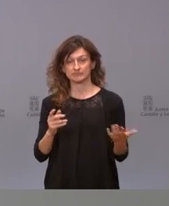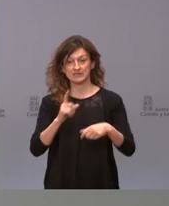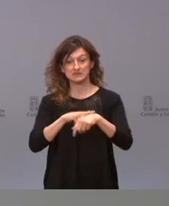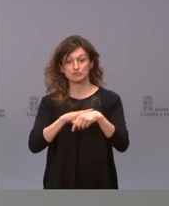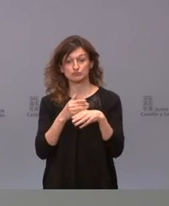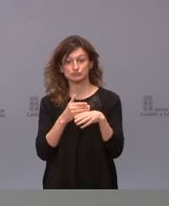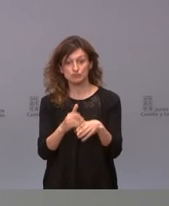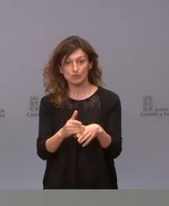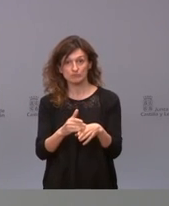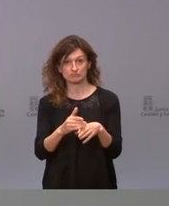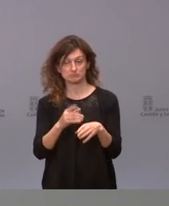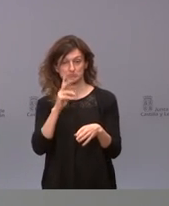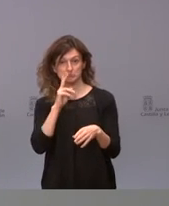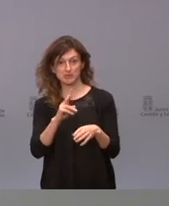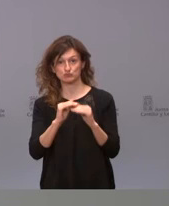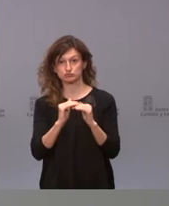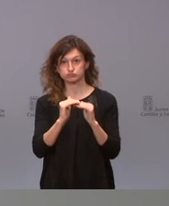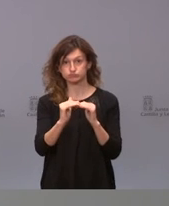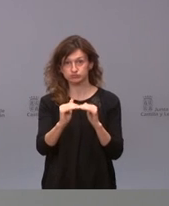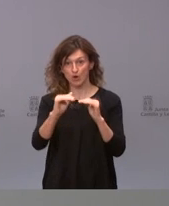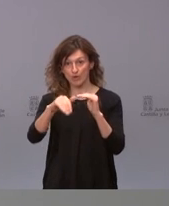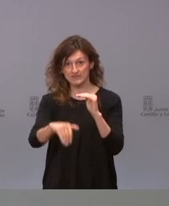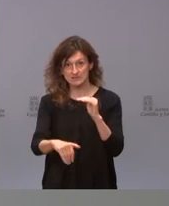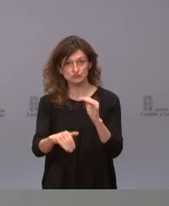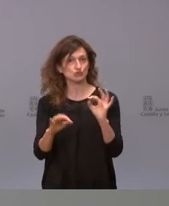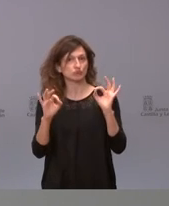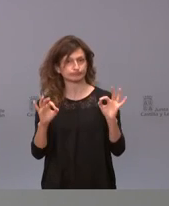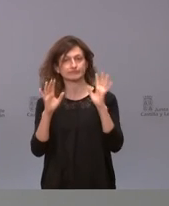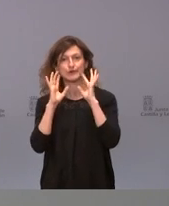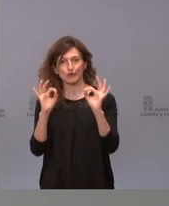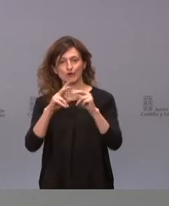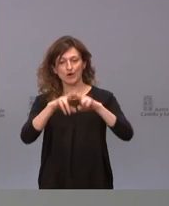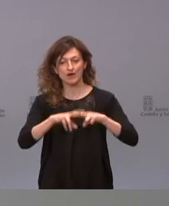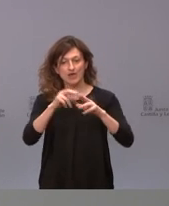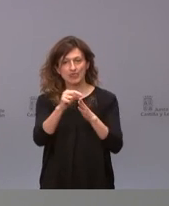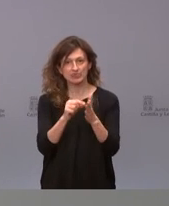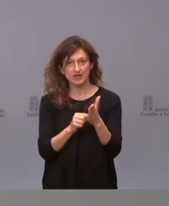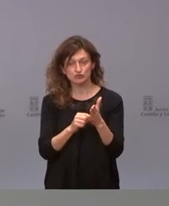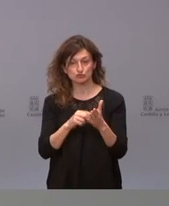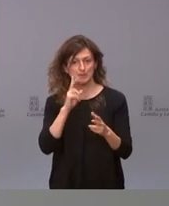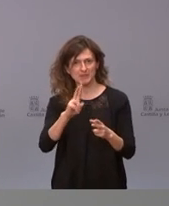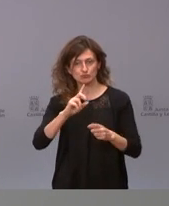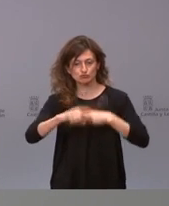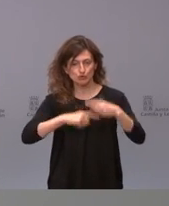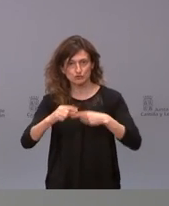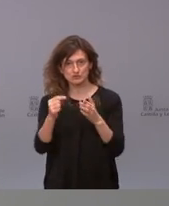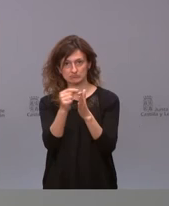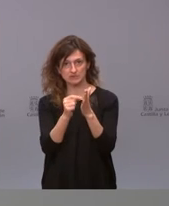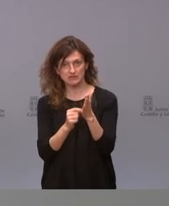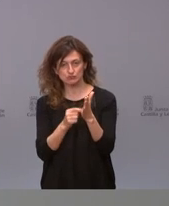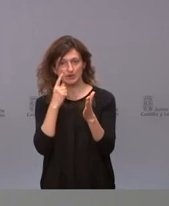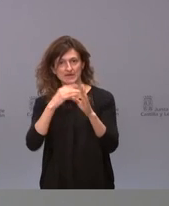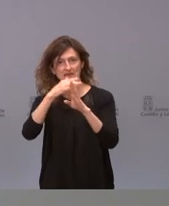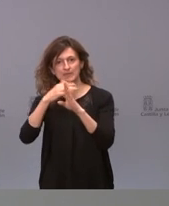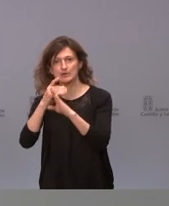suficiente y vemos que hay estabilización y sobre todo descenso pues evidentemente se analizan los datos los datos los vemos todos los días y vemos en qué